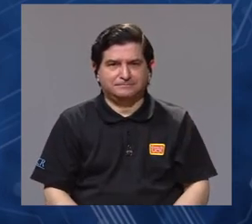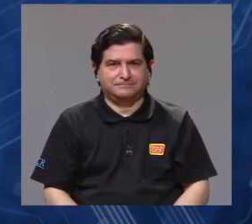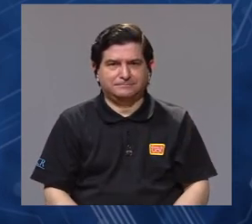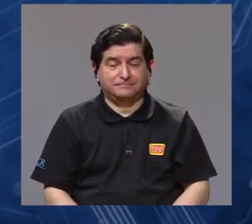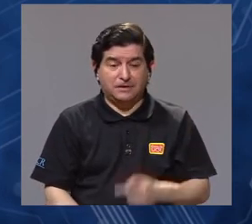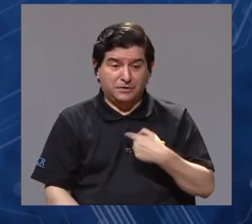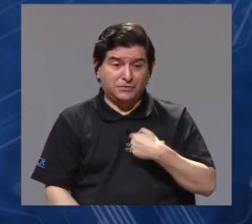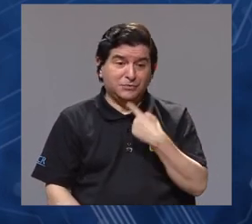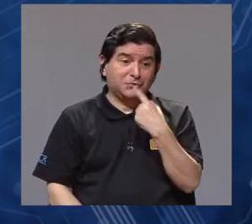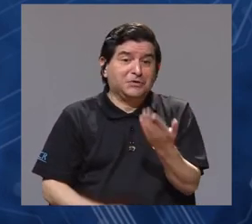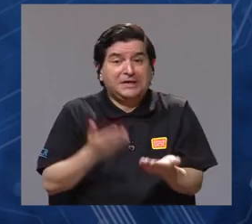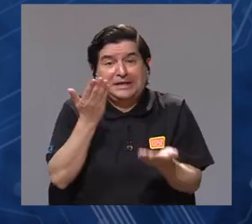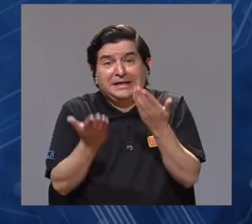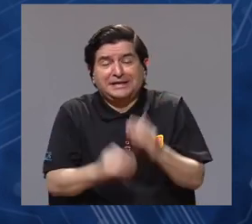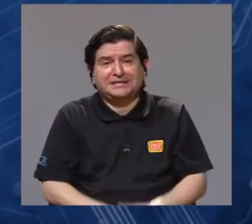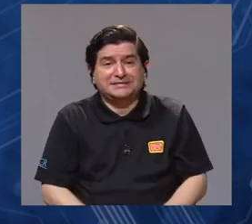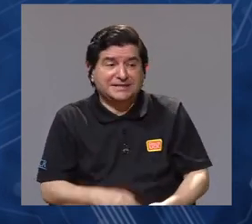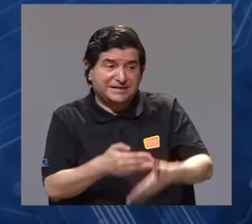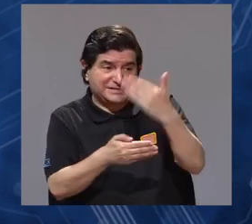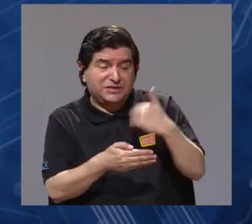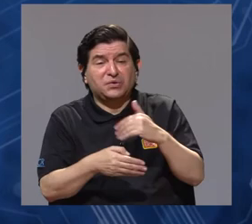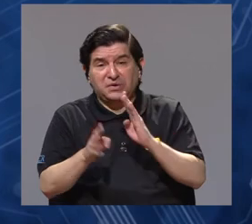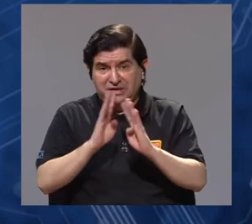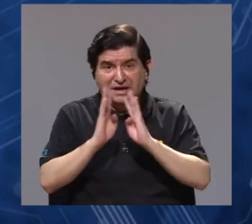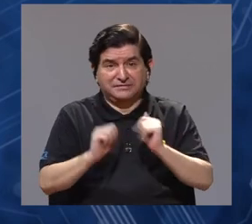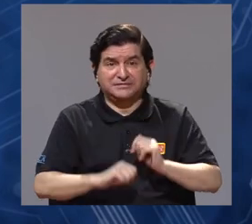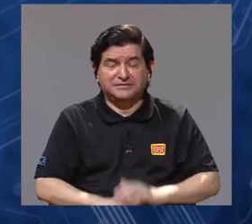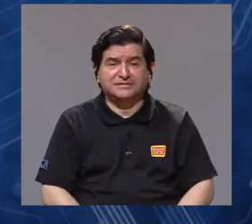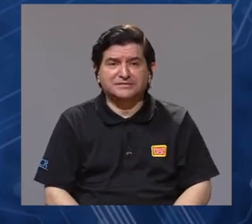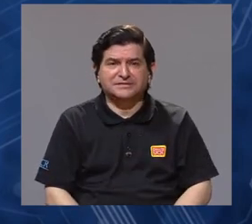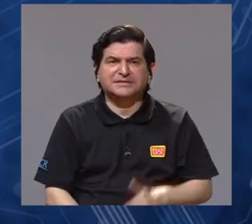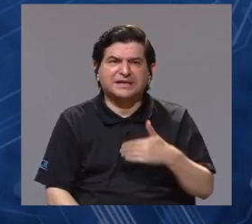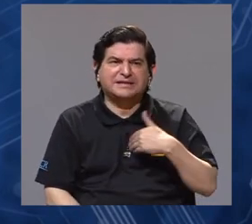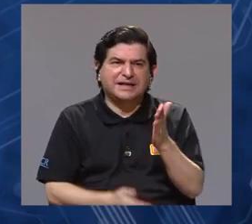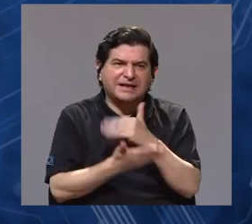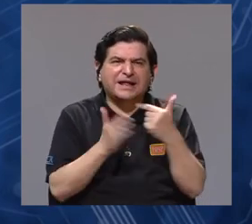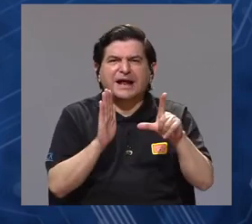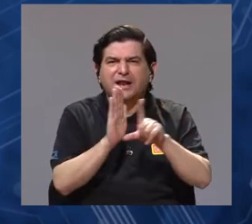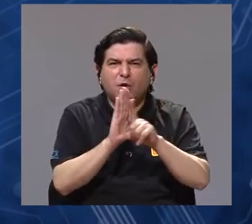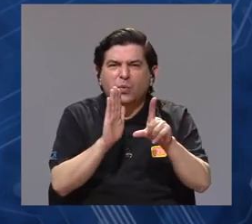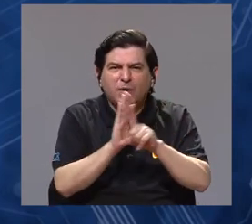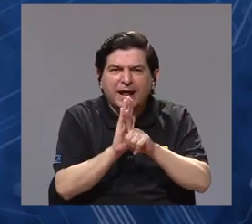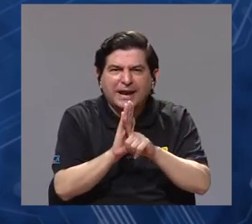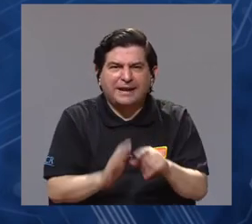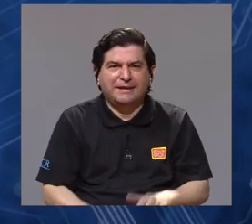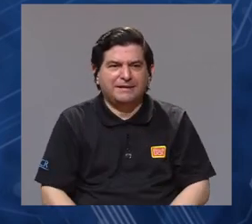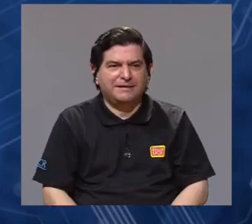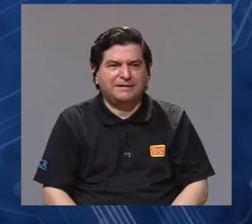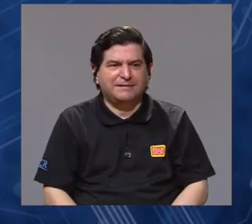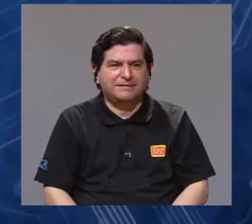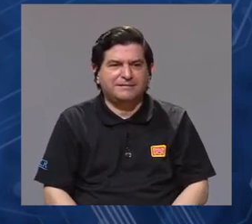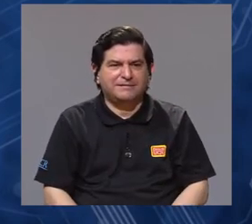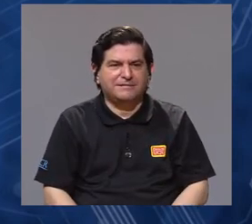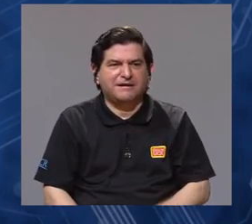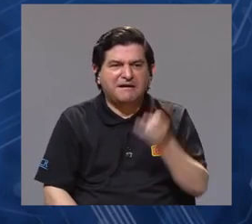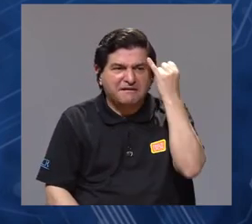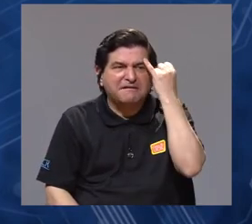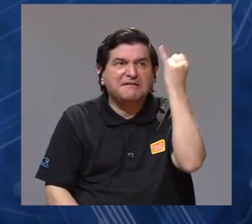Bueno, yo podría mencionar lo que hace un rato conversamos de que tenemos algunas leyes y